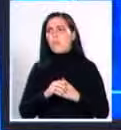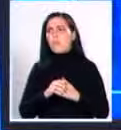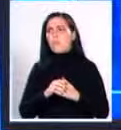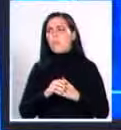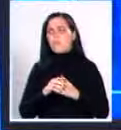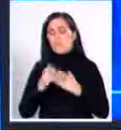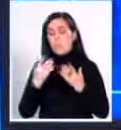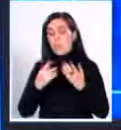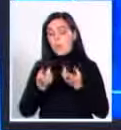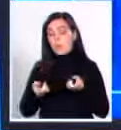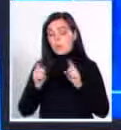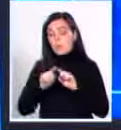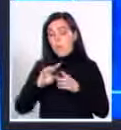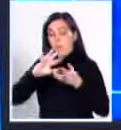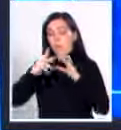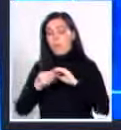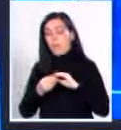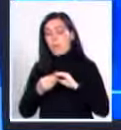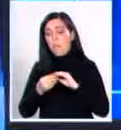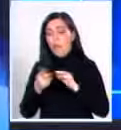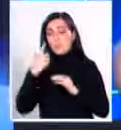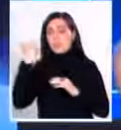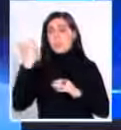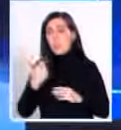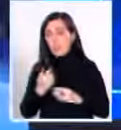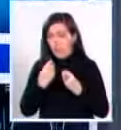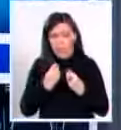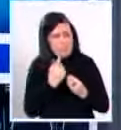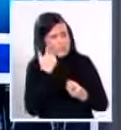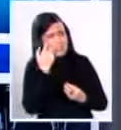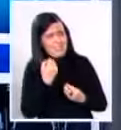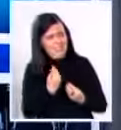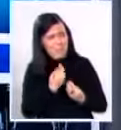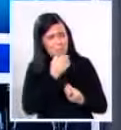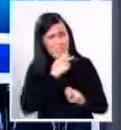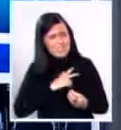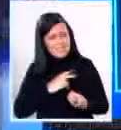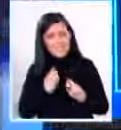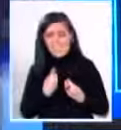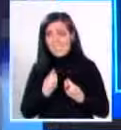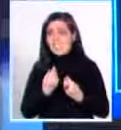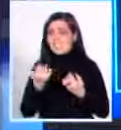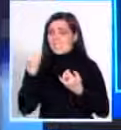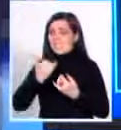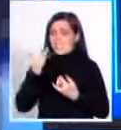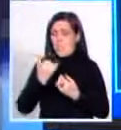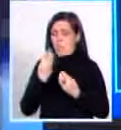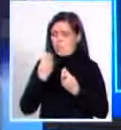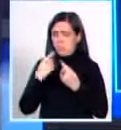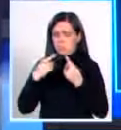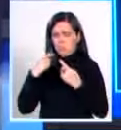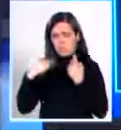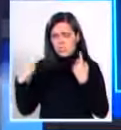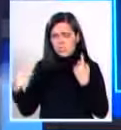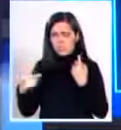Desde que me volví suicida. ¿Cómo, cómo? Desde que se volvió suicida. Hice varias cosas.